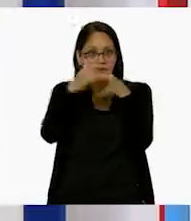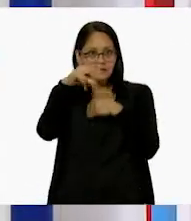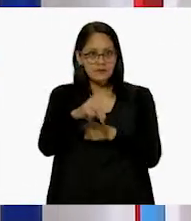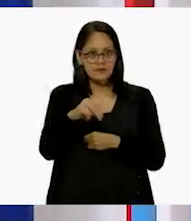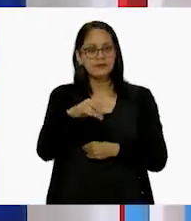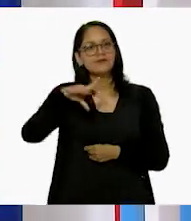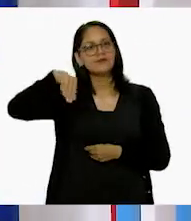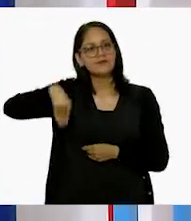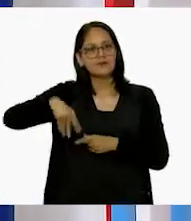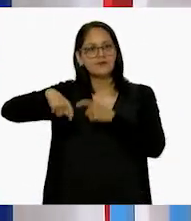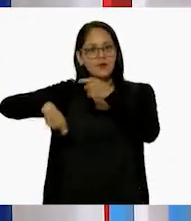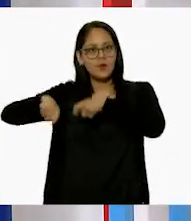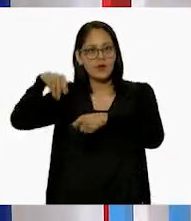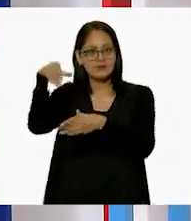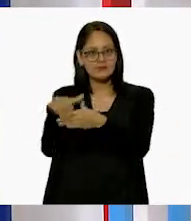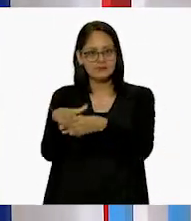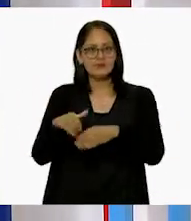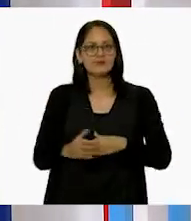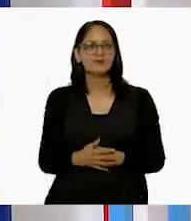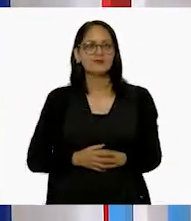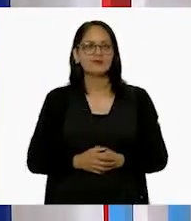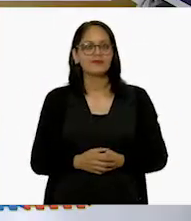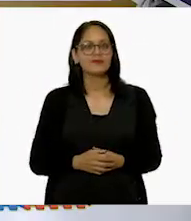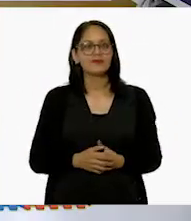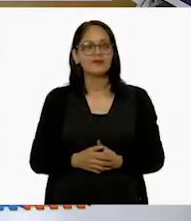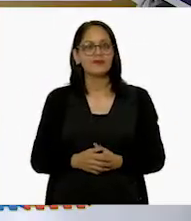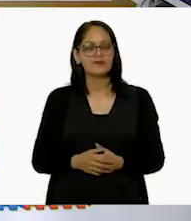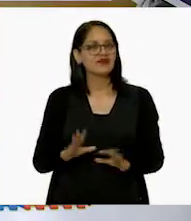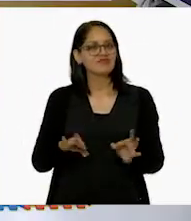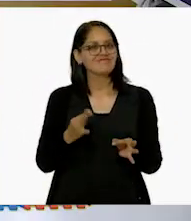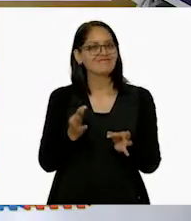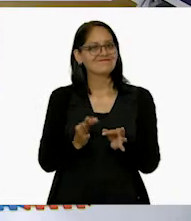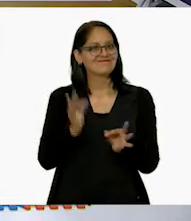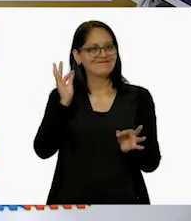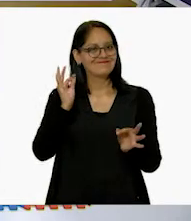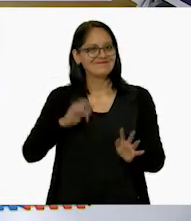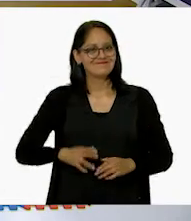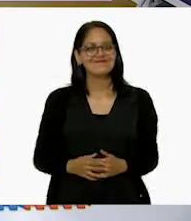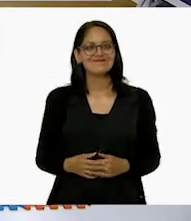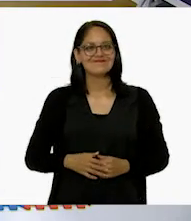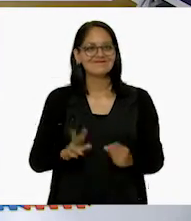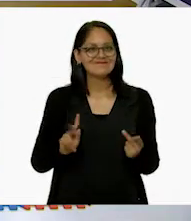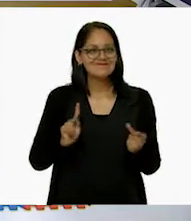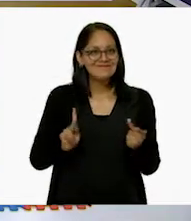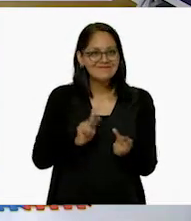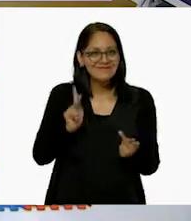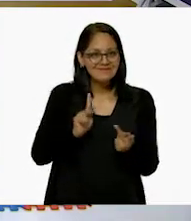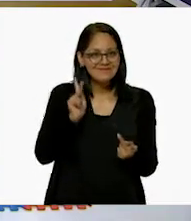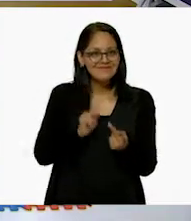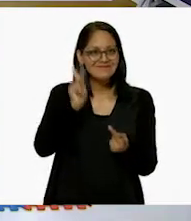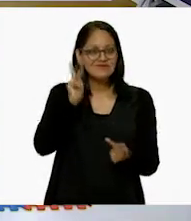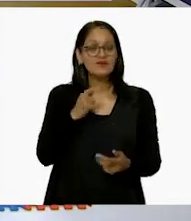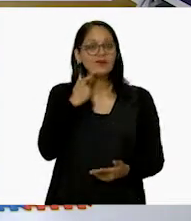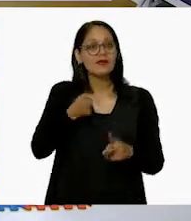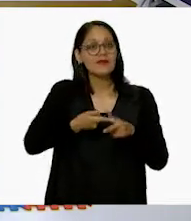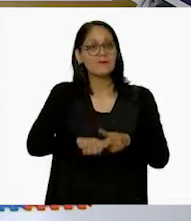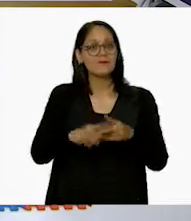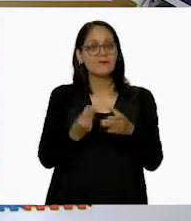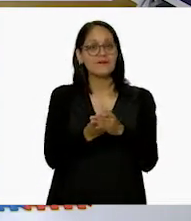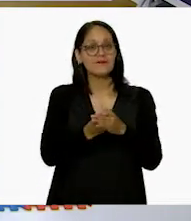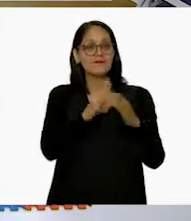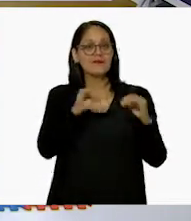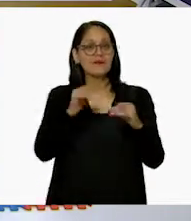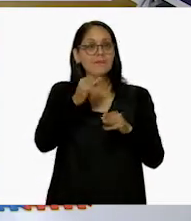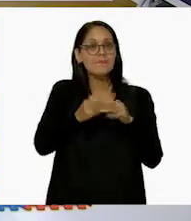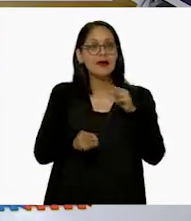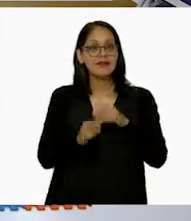lo pueden colocar dentro de una bolsa. ¡Y ya quedó! ¡Perfecto! Ahora sí, comencemos con nuestra clase de